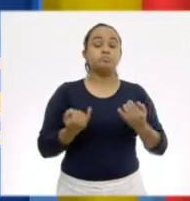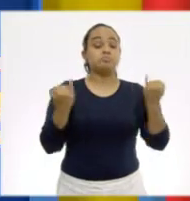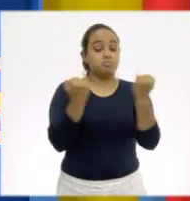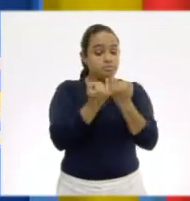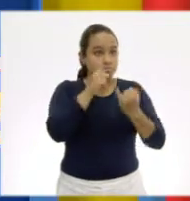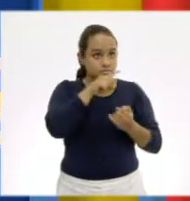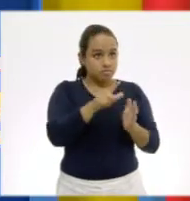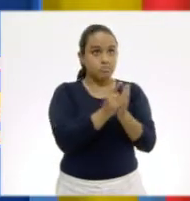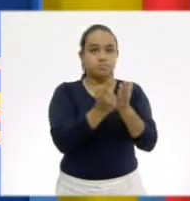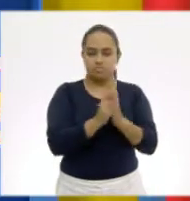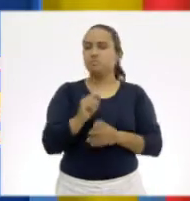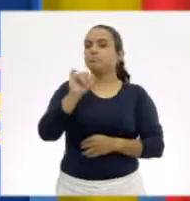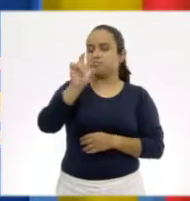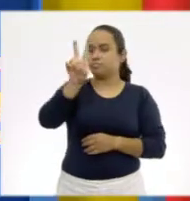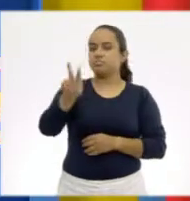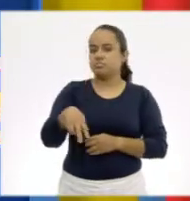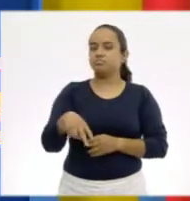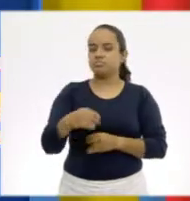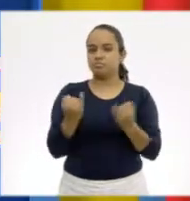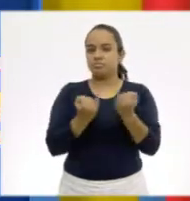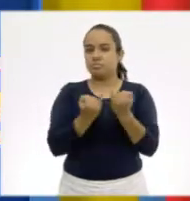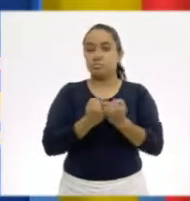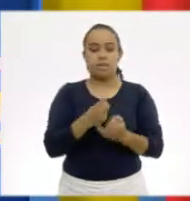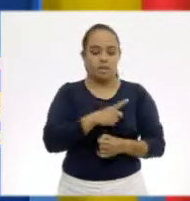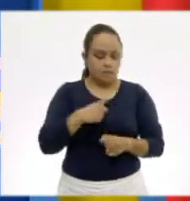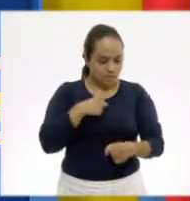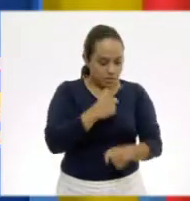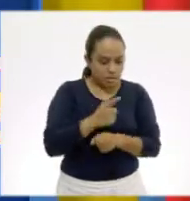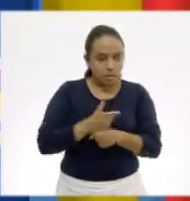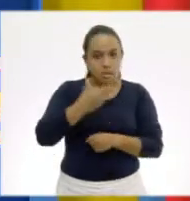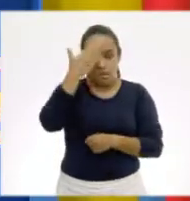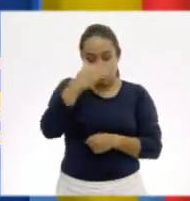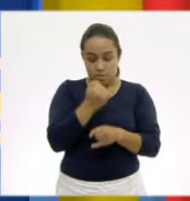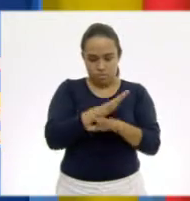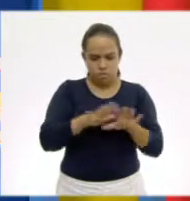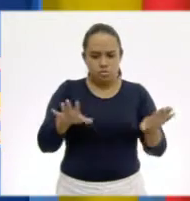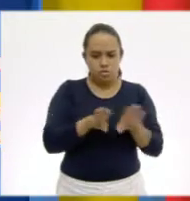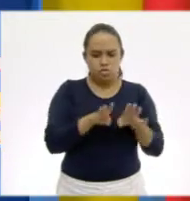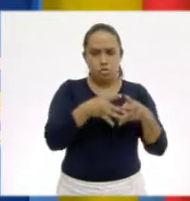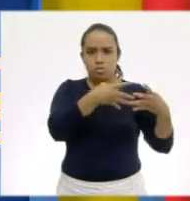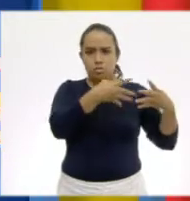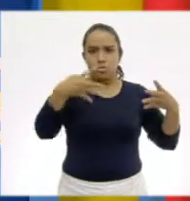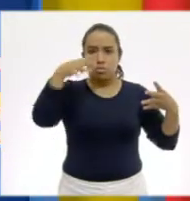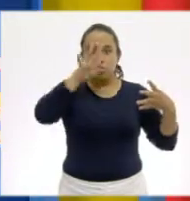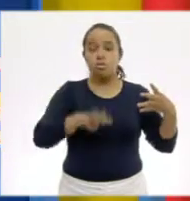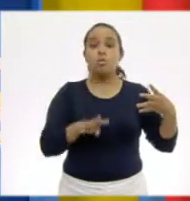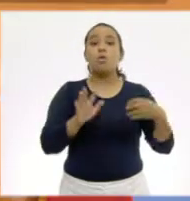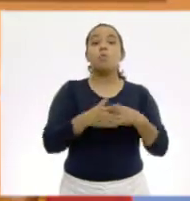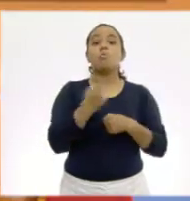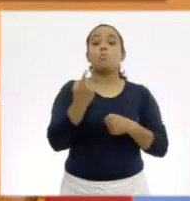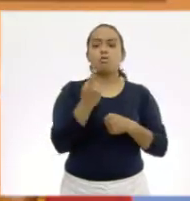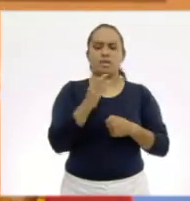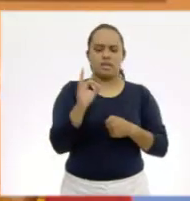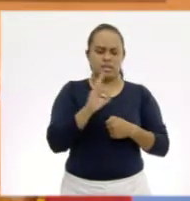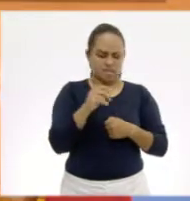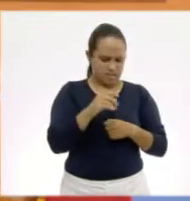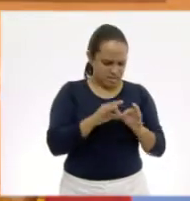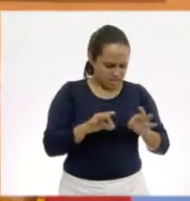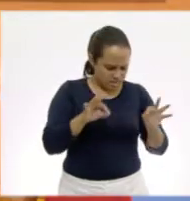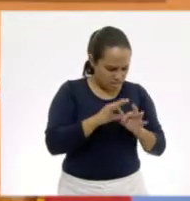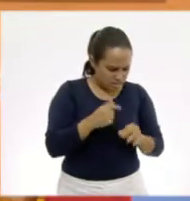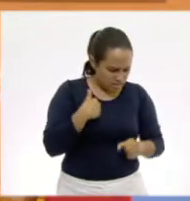hasta en libros. También. Entonces, es importante saber identificar información en una tabla porque tal vez hay algo importante que no estamos